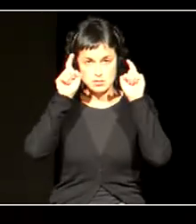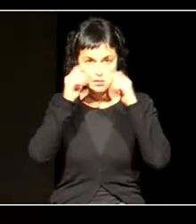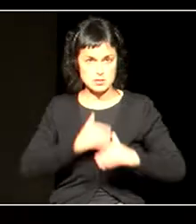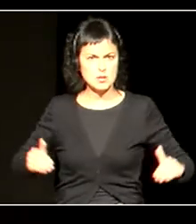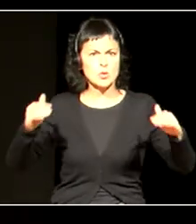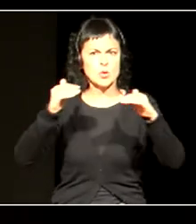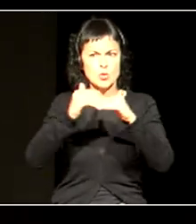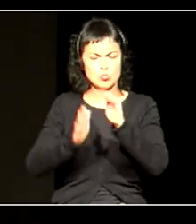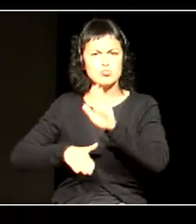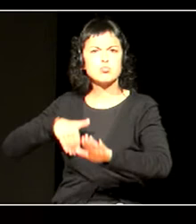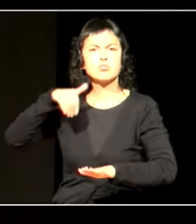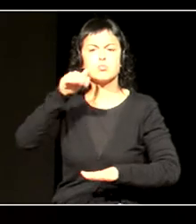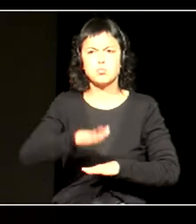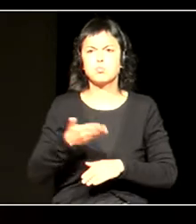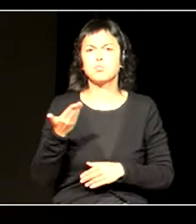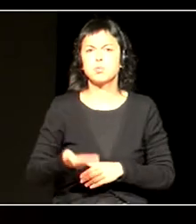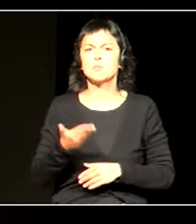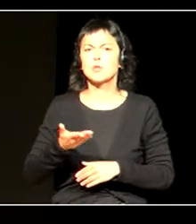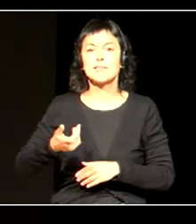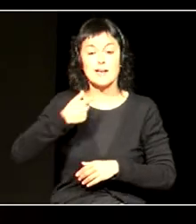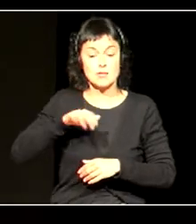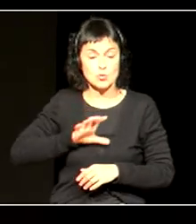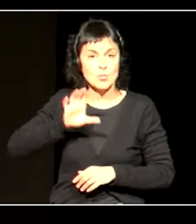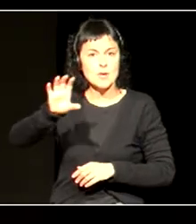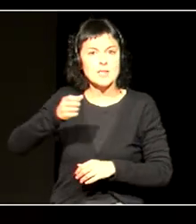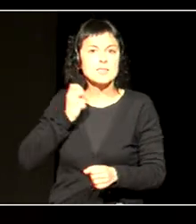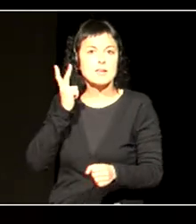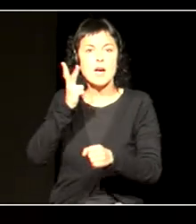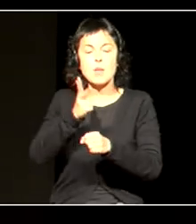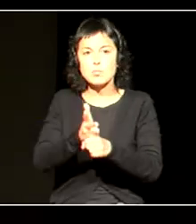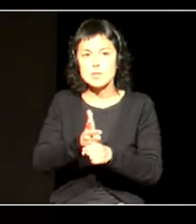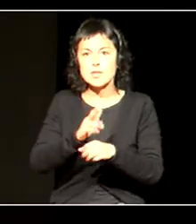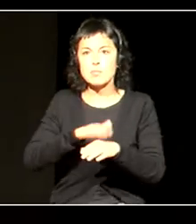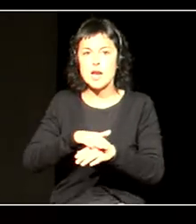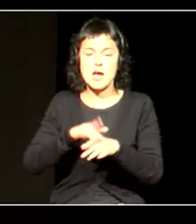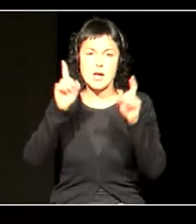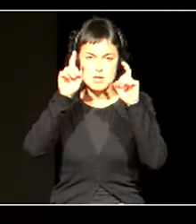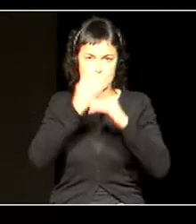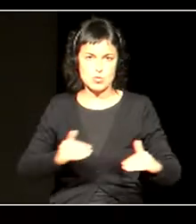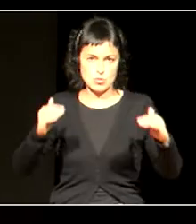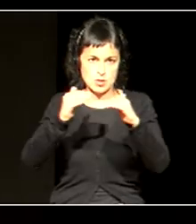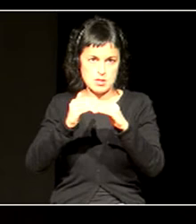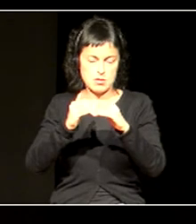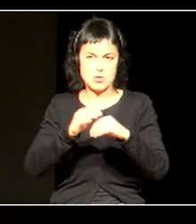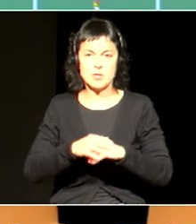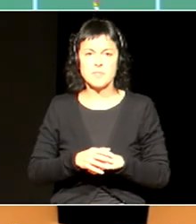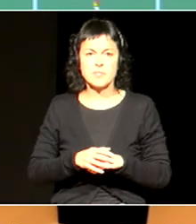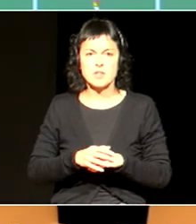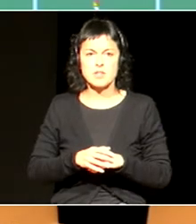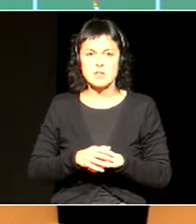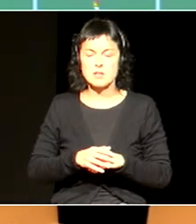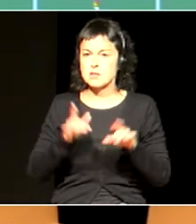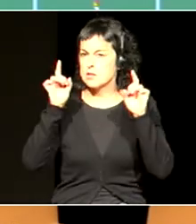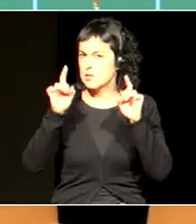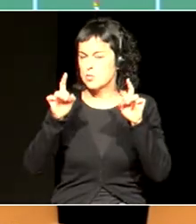de apuesta por la coeducación en nuestro país a través de distintos programas y agentes. No hai duda de que la educación es un